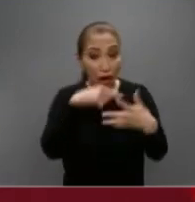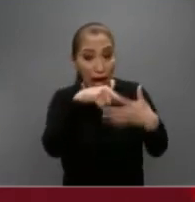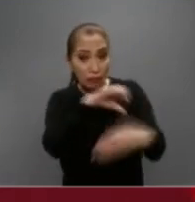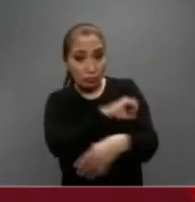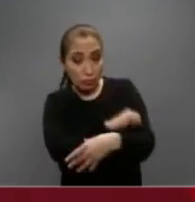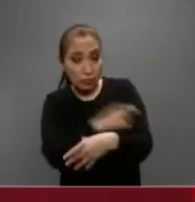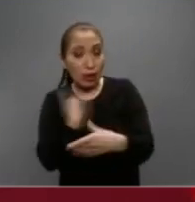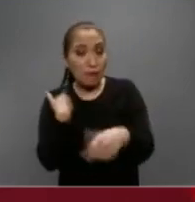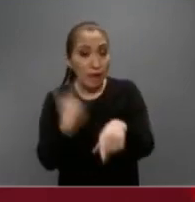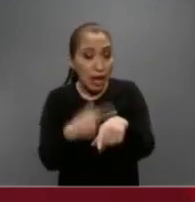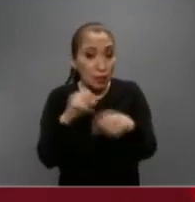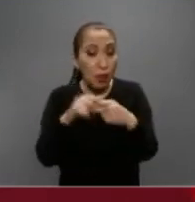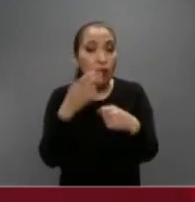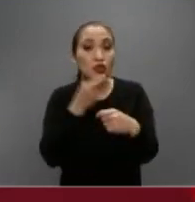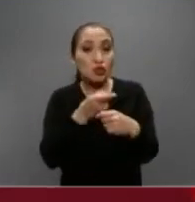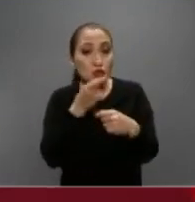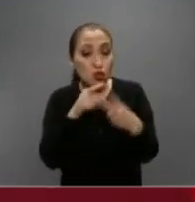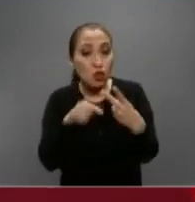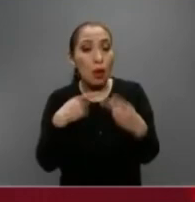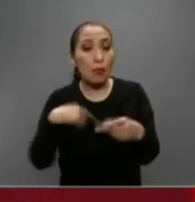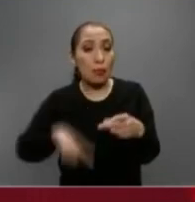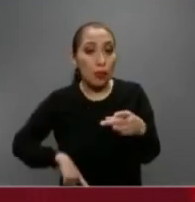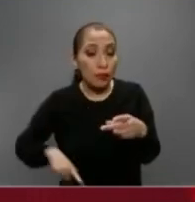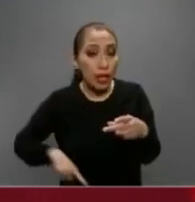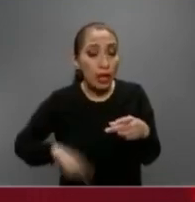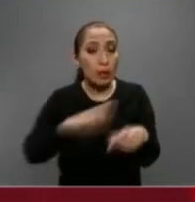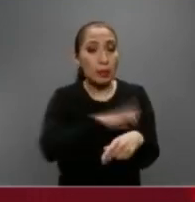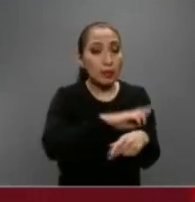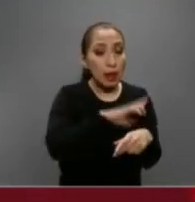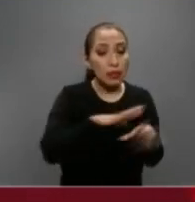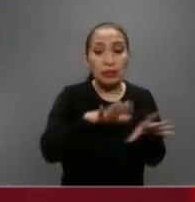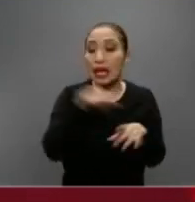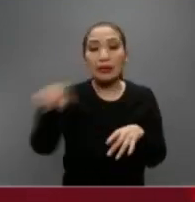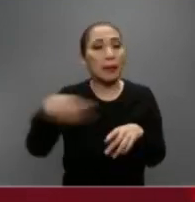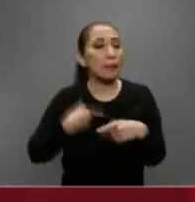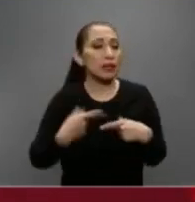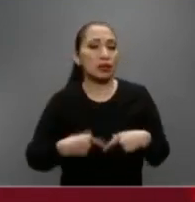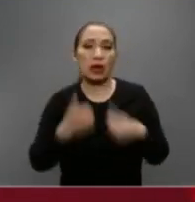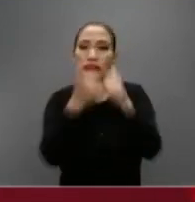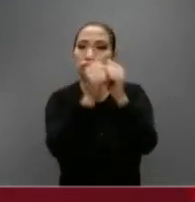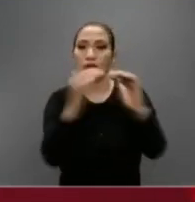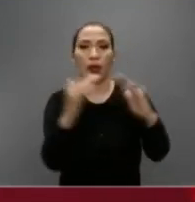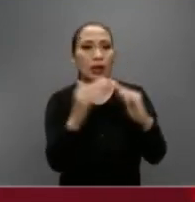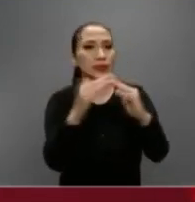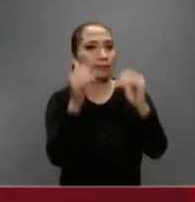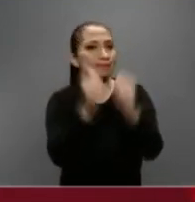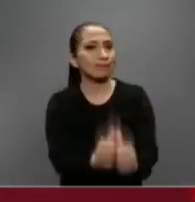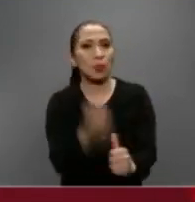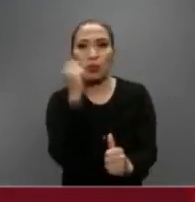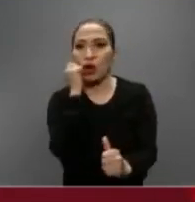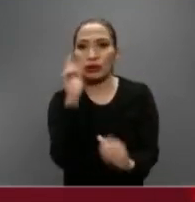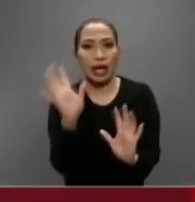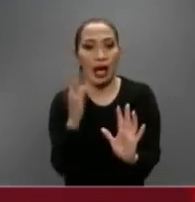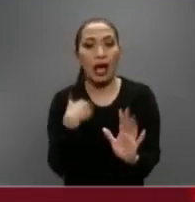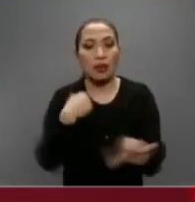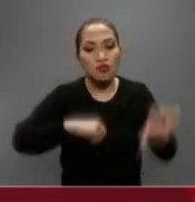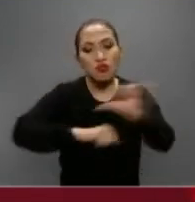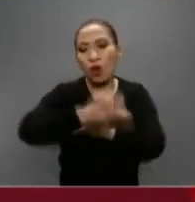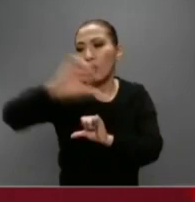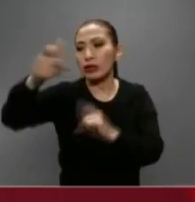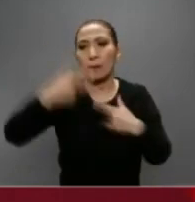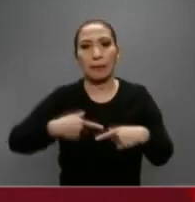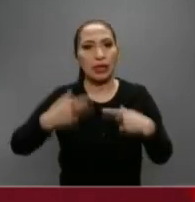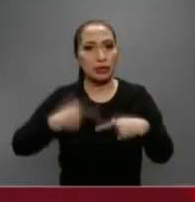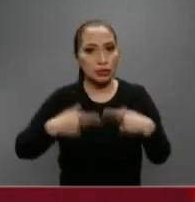una de estas categorías, tanto en sector público, privado o social, estas personas no deberán ir a trabajar y deberán ser reemplazadas